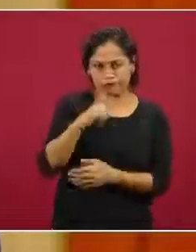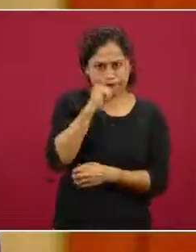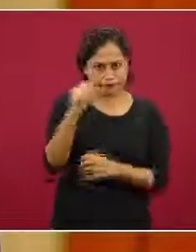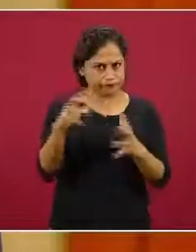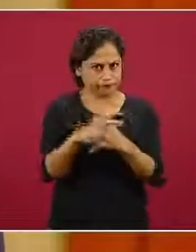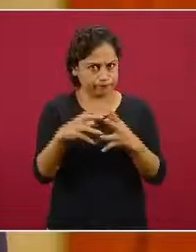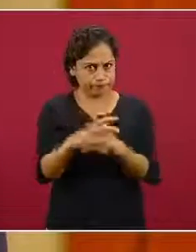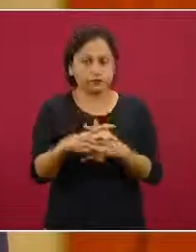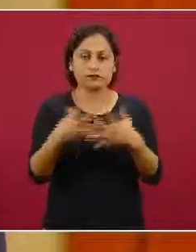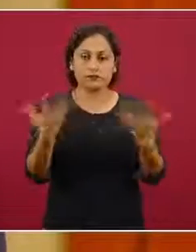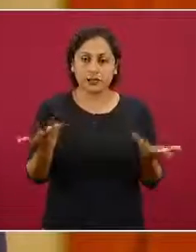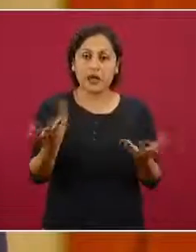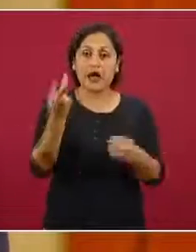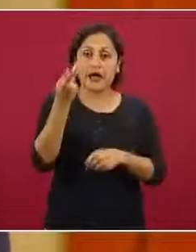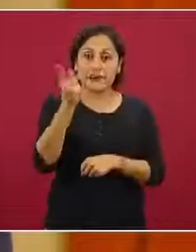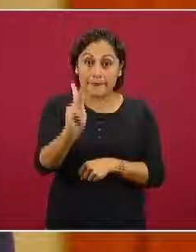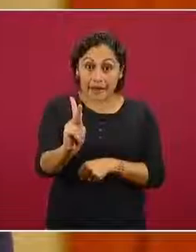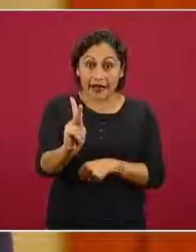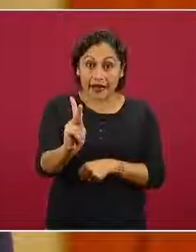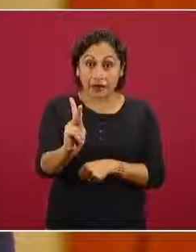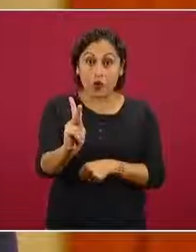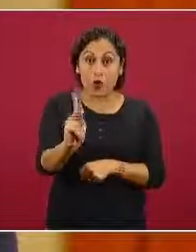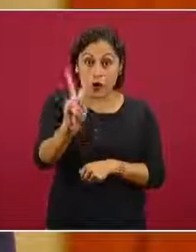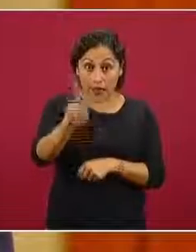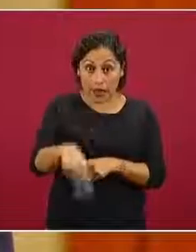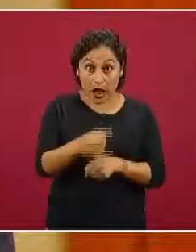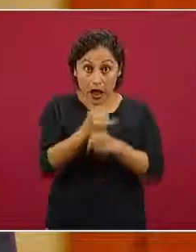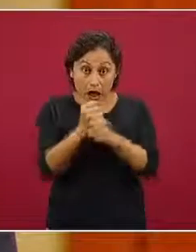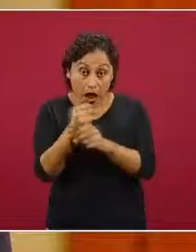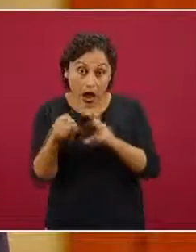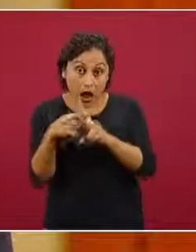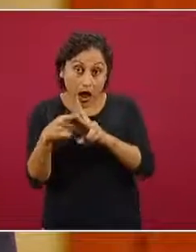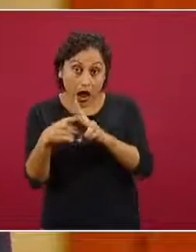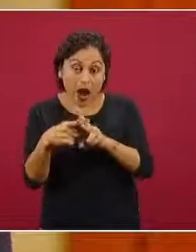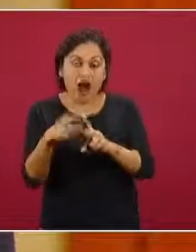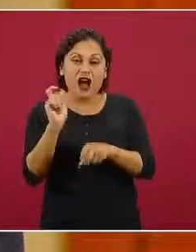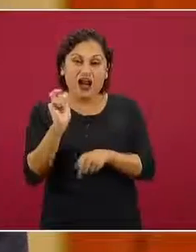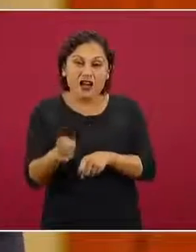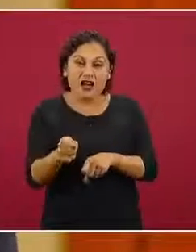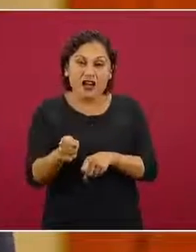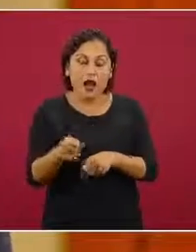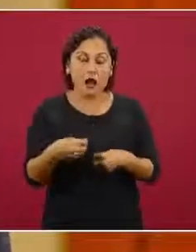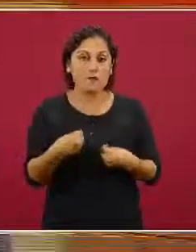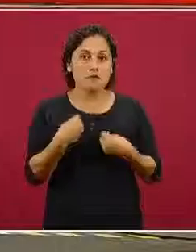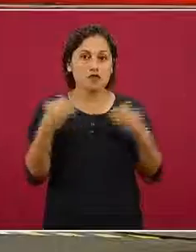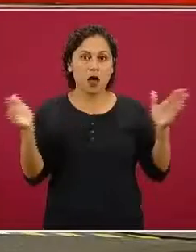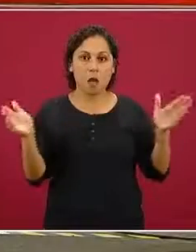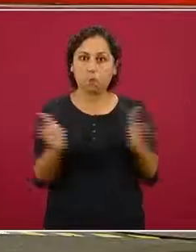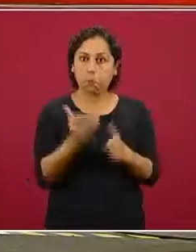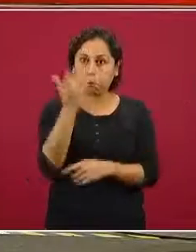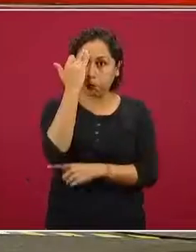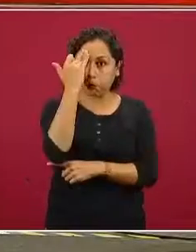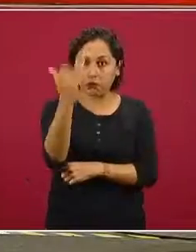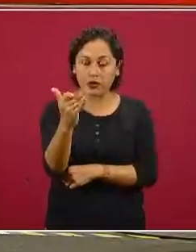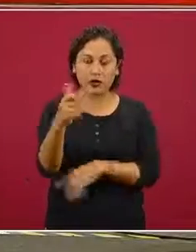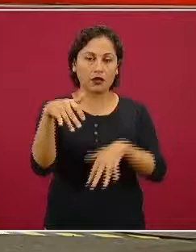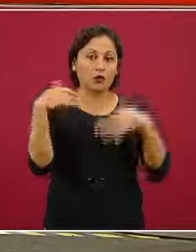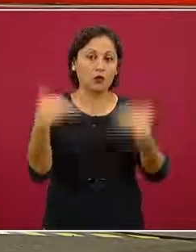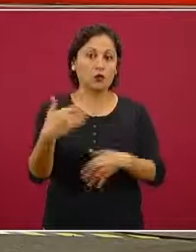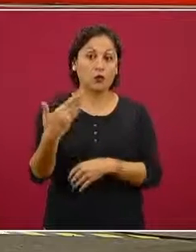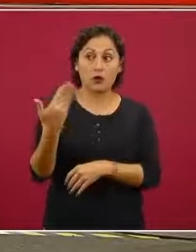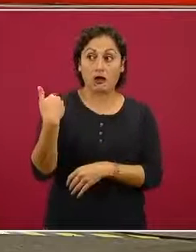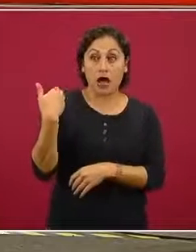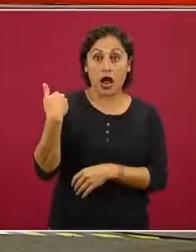esperanza de vida al nacer concretamente en los últimos años en esta noticia se conoció